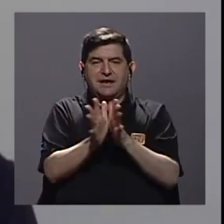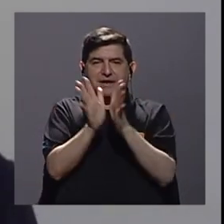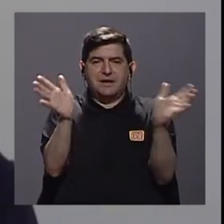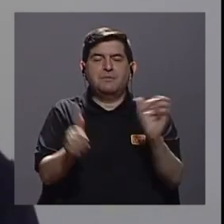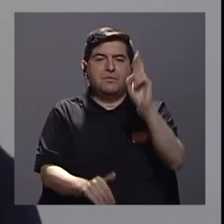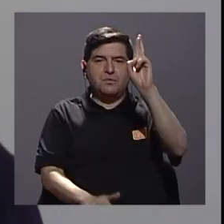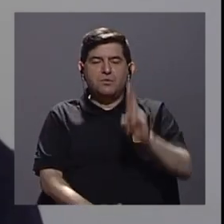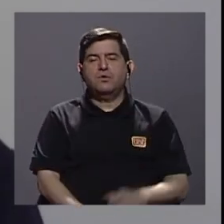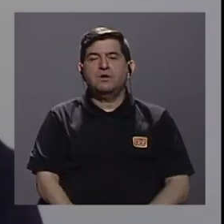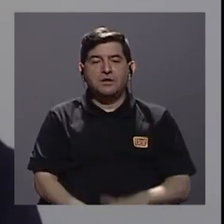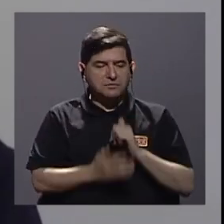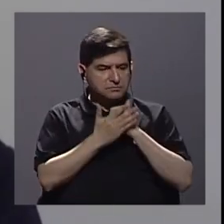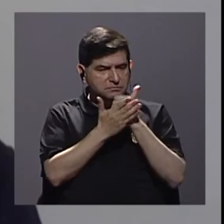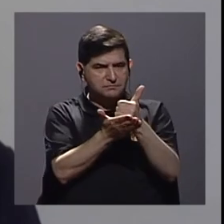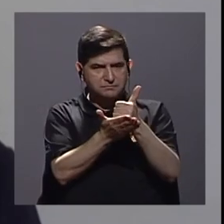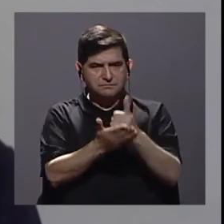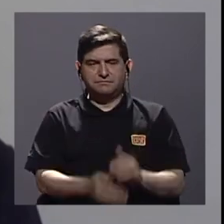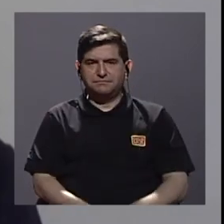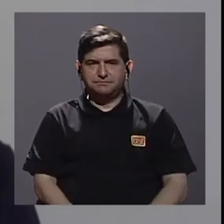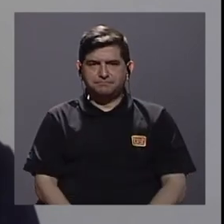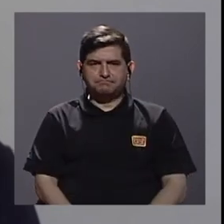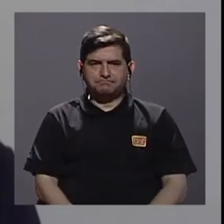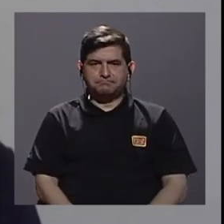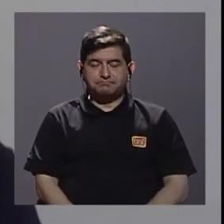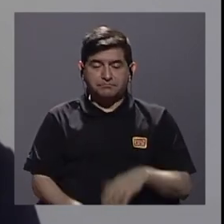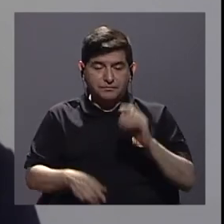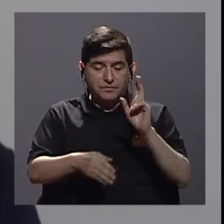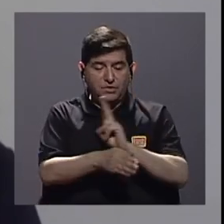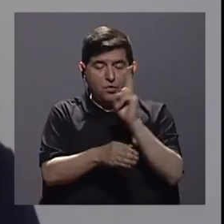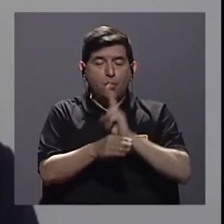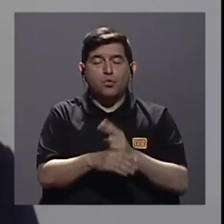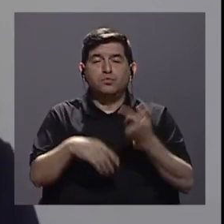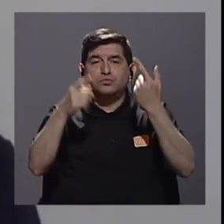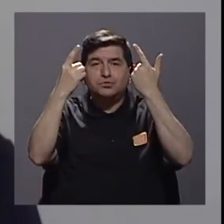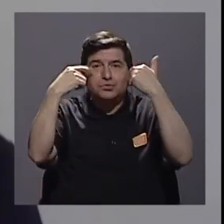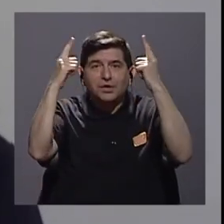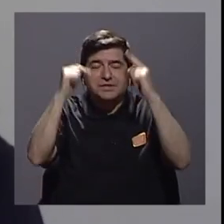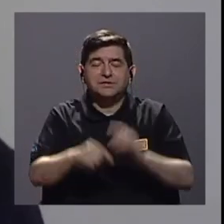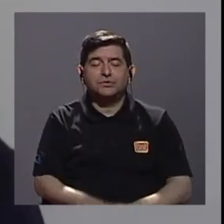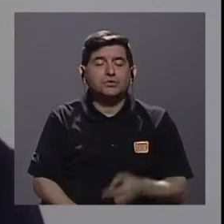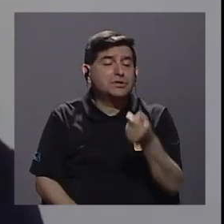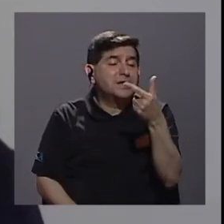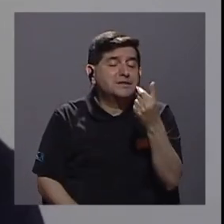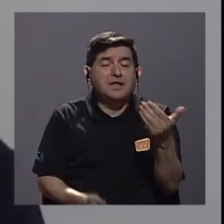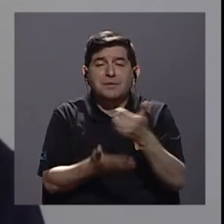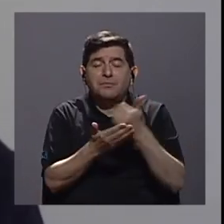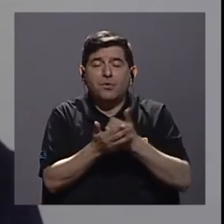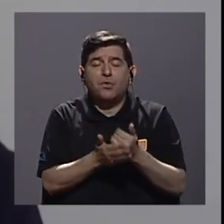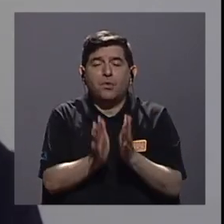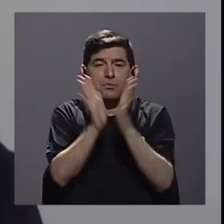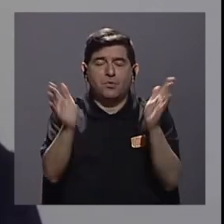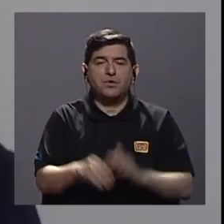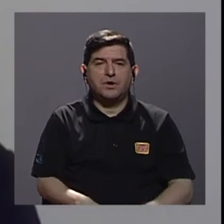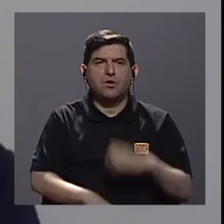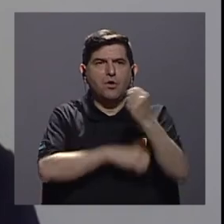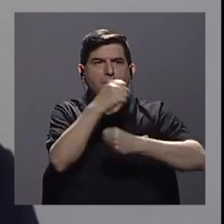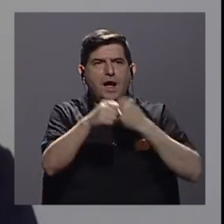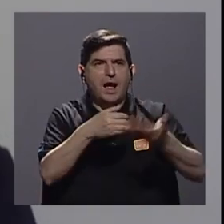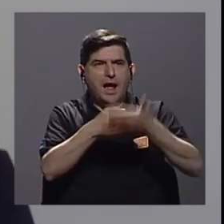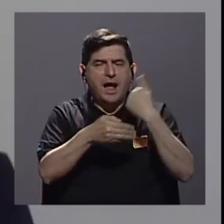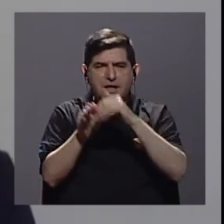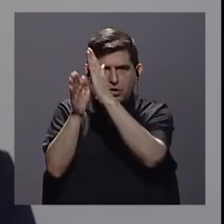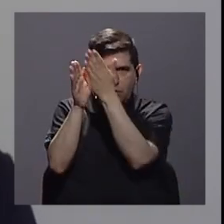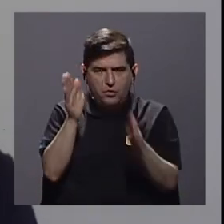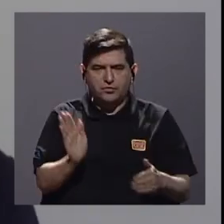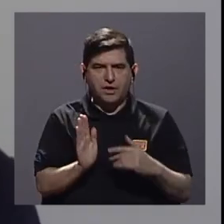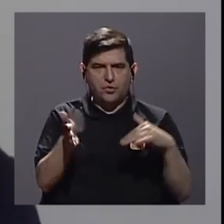costarricense no ayuda a que se haga un uso eficiente de los escasos recursos públicos por ejemplo a finales del año pasado la Contraloría General presentó un